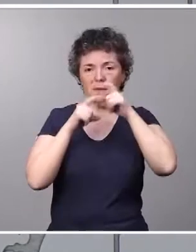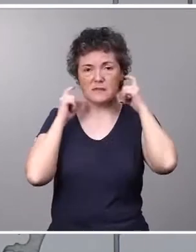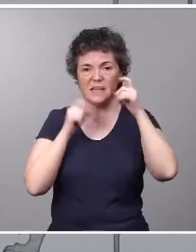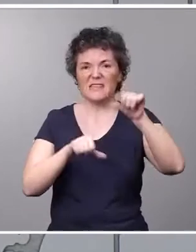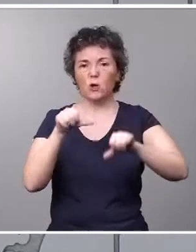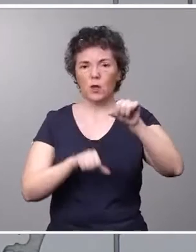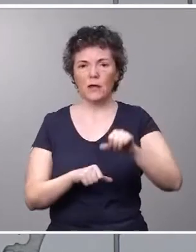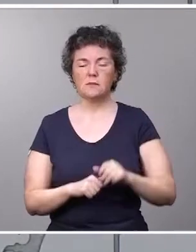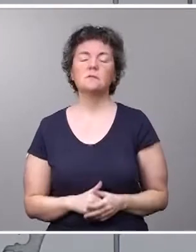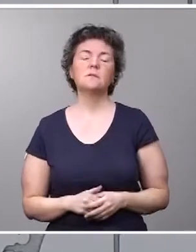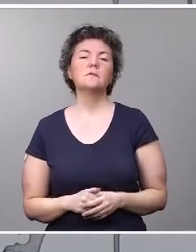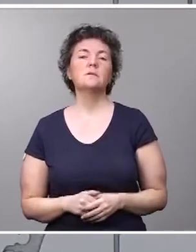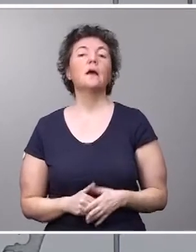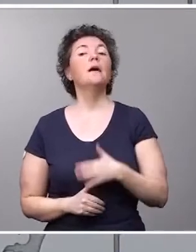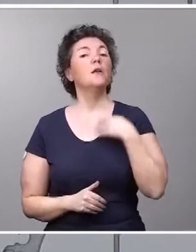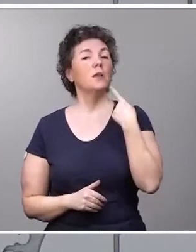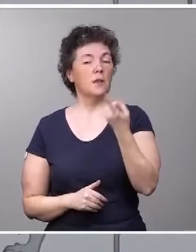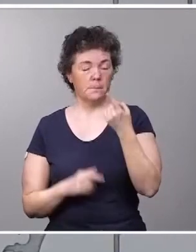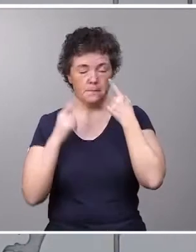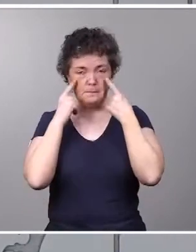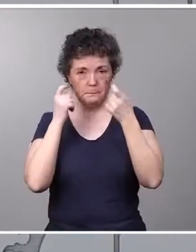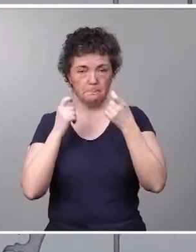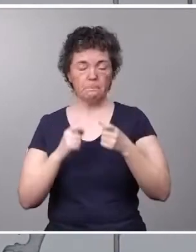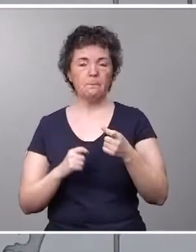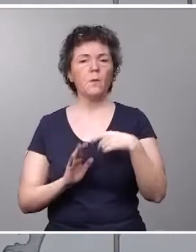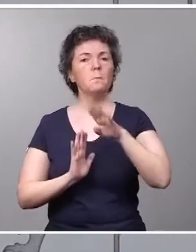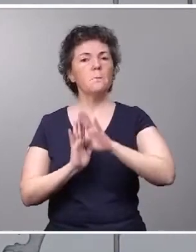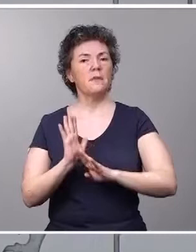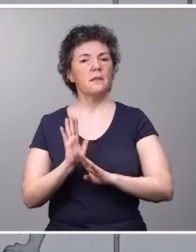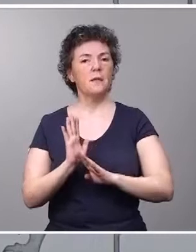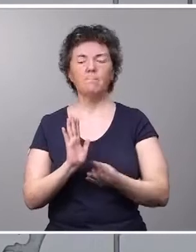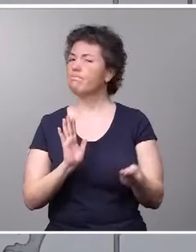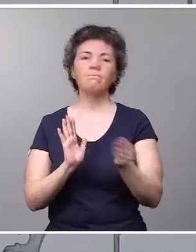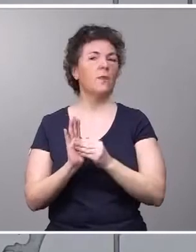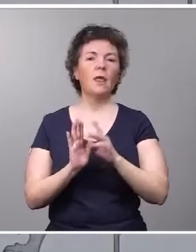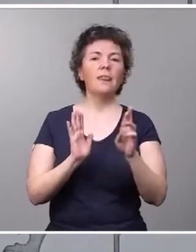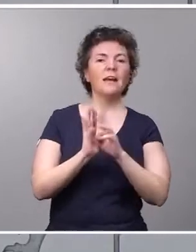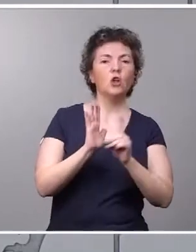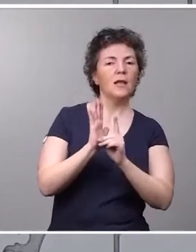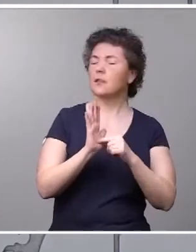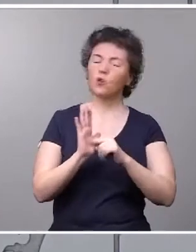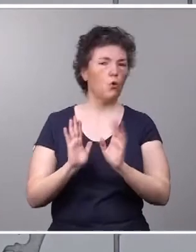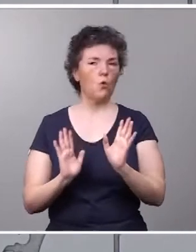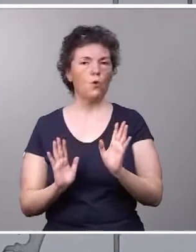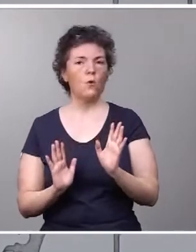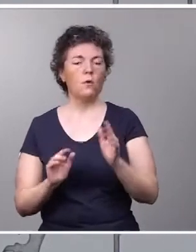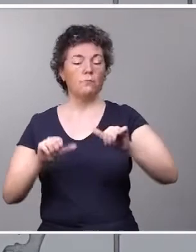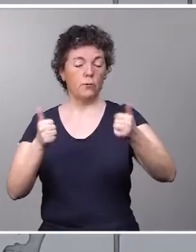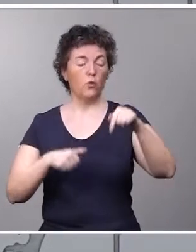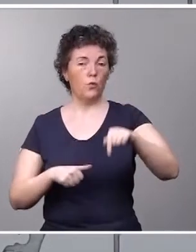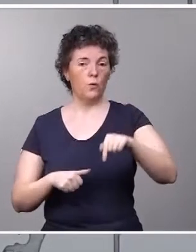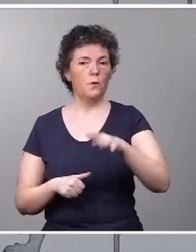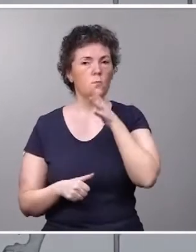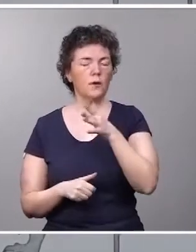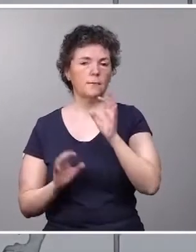Y quiero también destacar una medida que no está incluida en el Decreto-Ley que aprobamos hoy, porque, evidentemente,